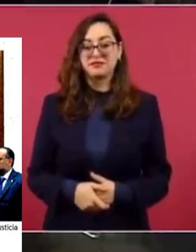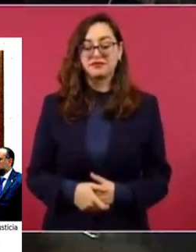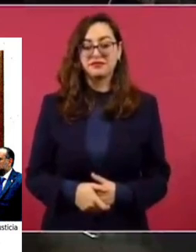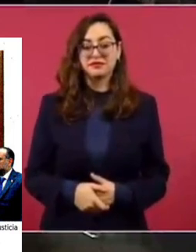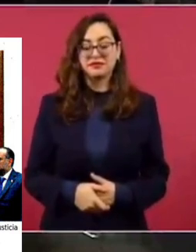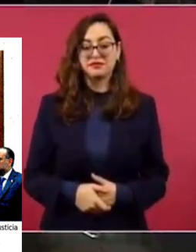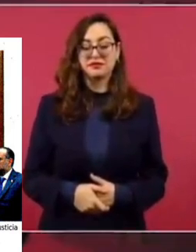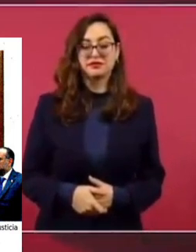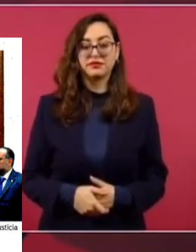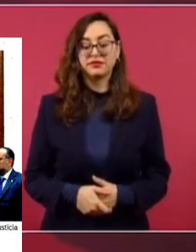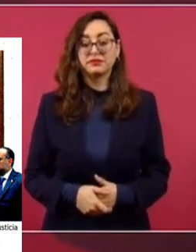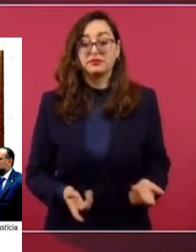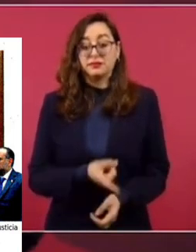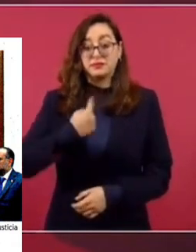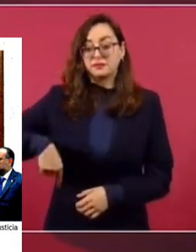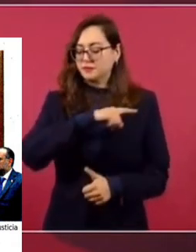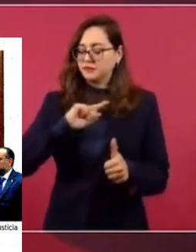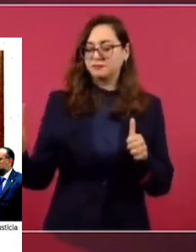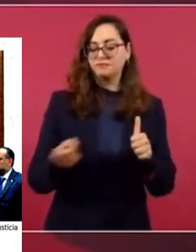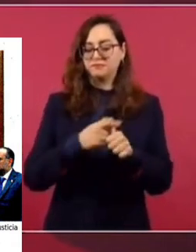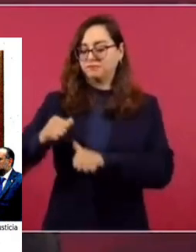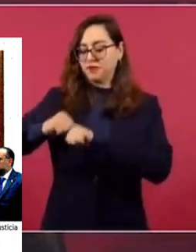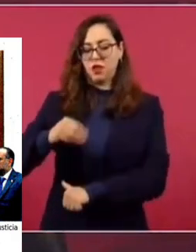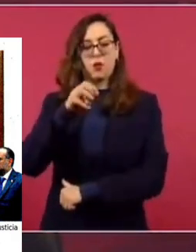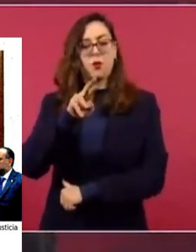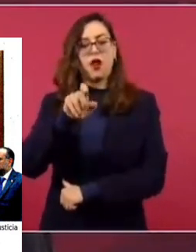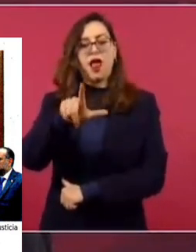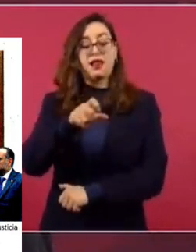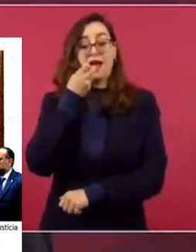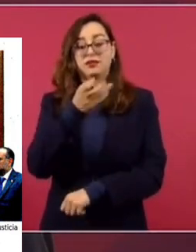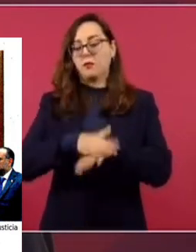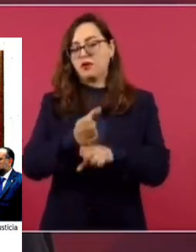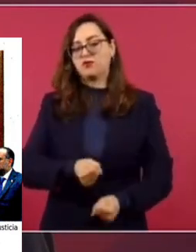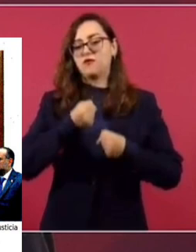que si tenemos autoridad moral vamos a tener autoridad política.